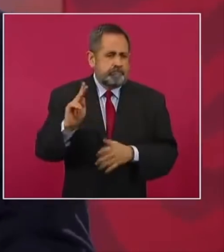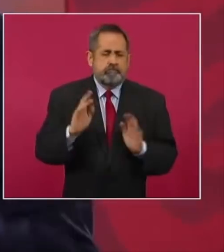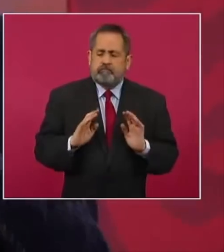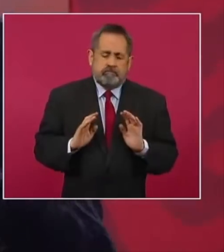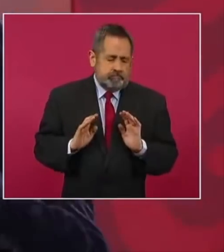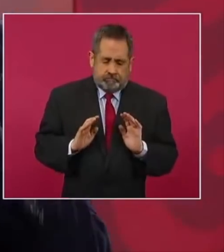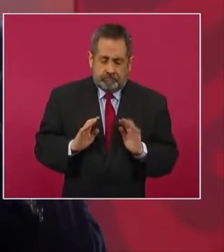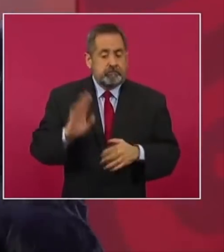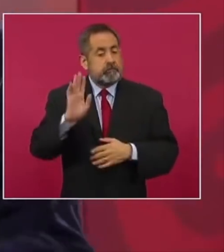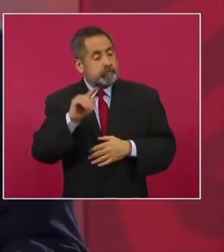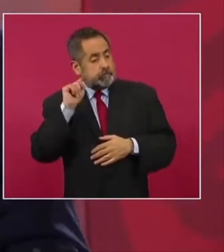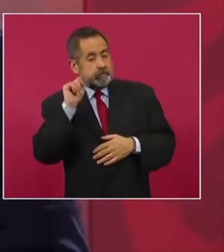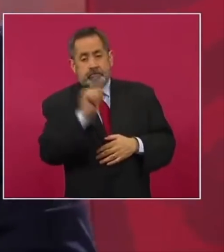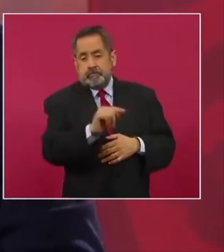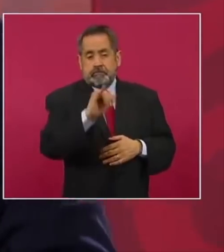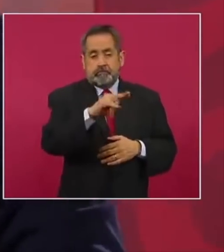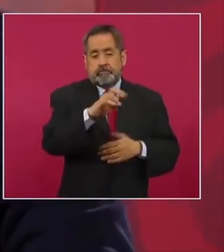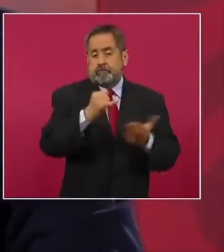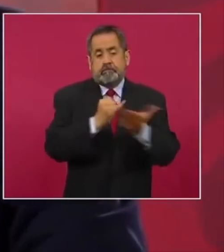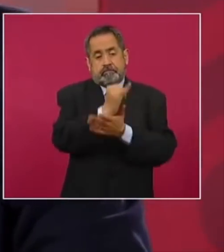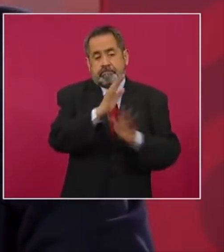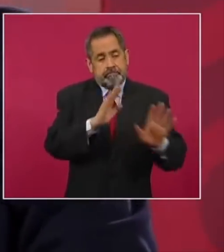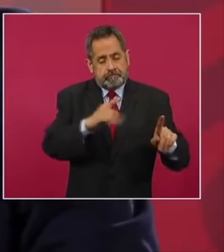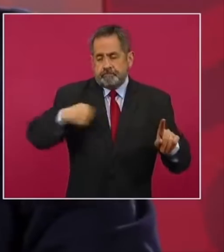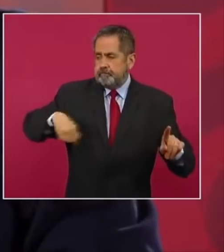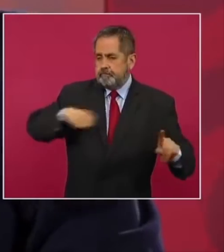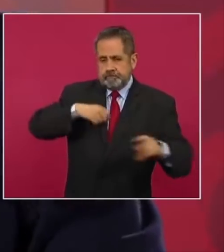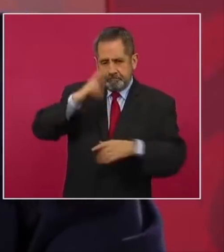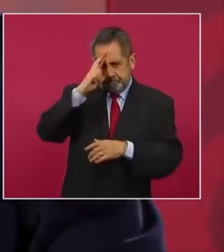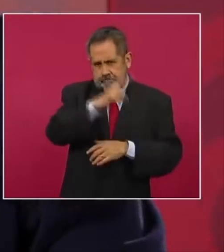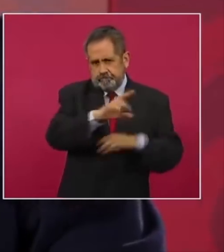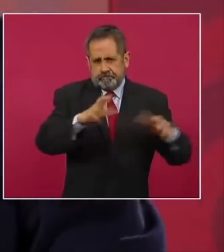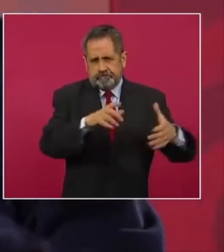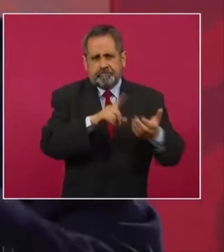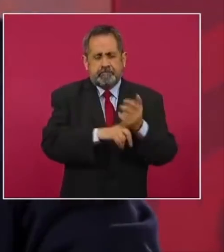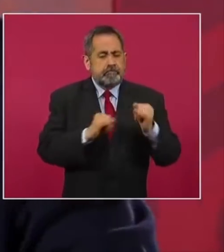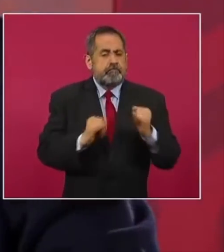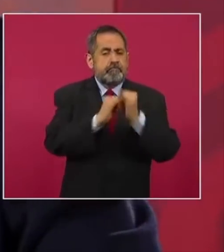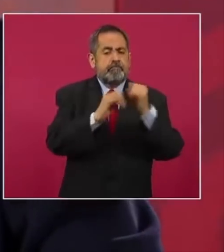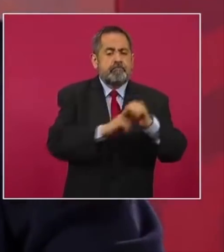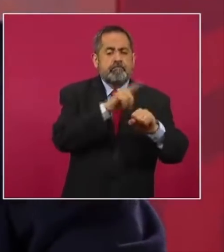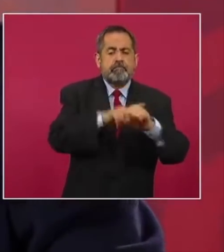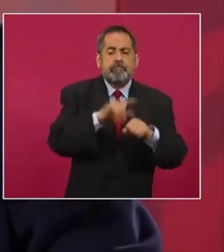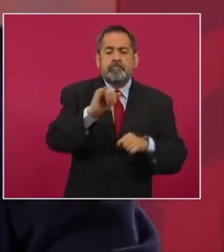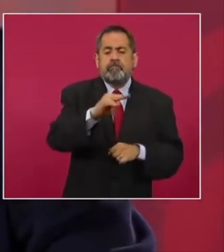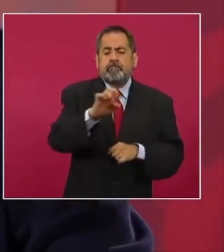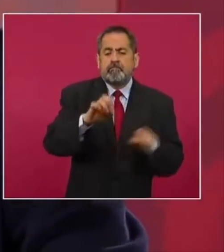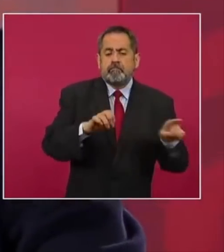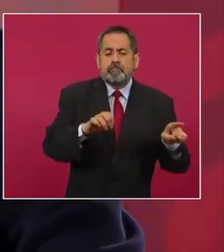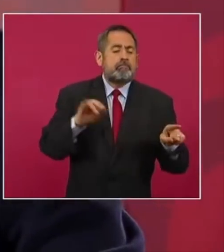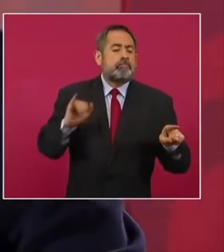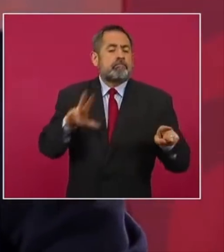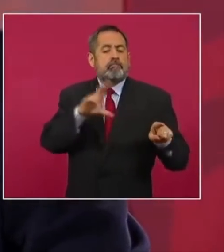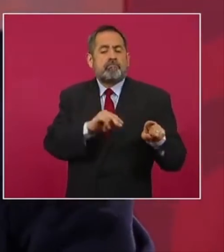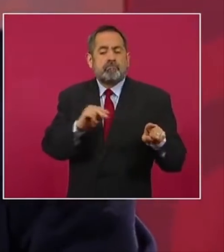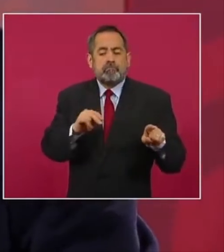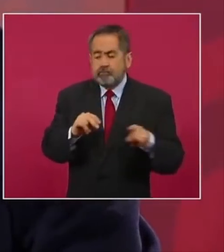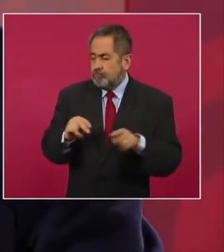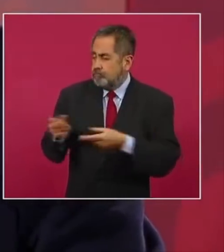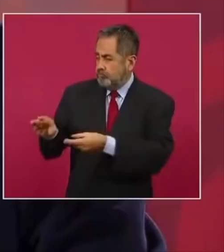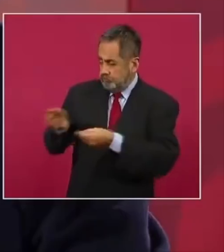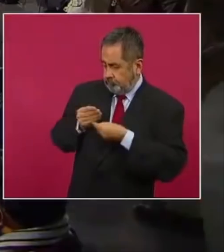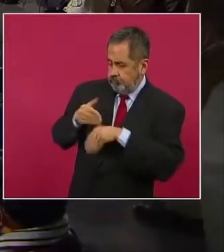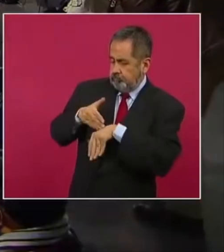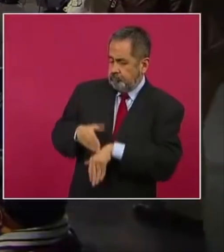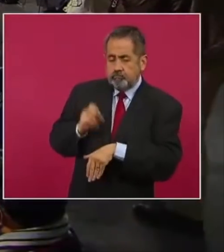es decisión y nosotros respetamos la decisión del Instituto Nacional Electoral en todo caso de adoptar o no estas